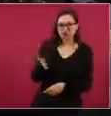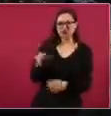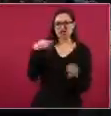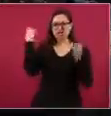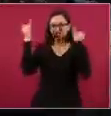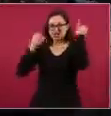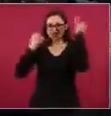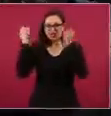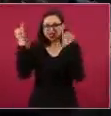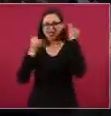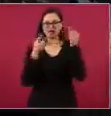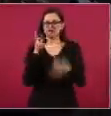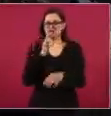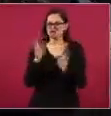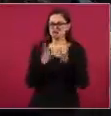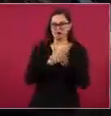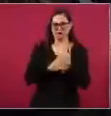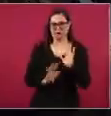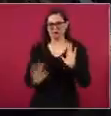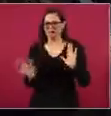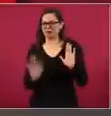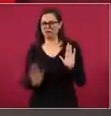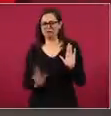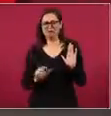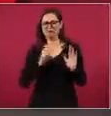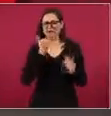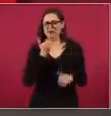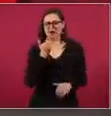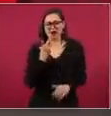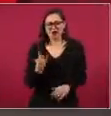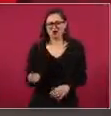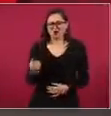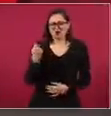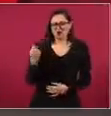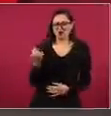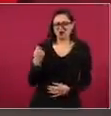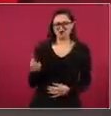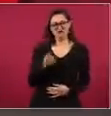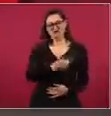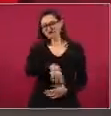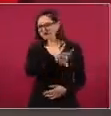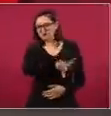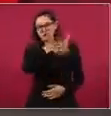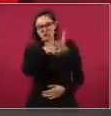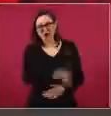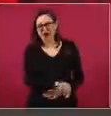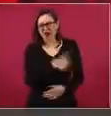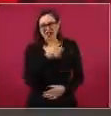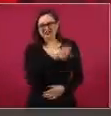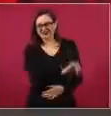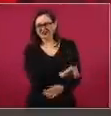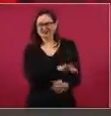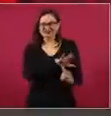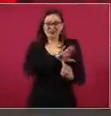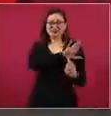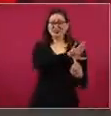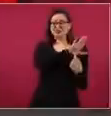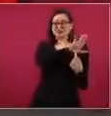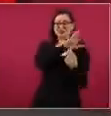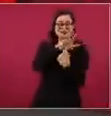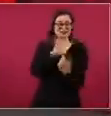y van a seguir mostrando el cobre. Cosa que es